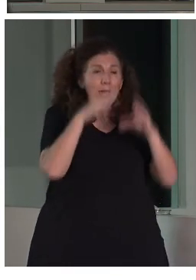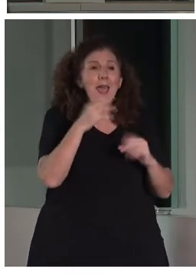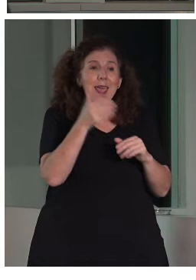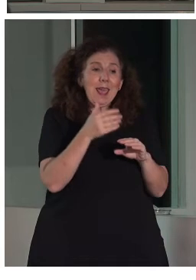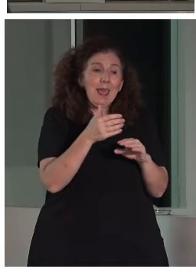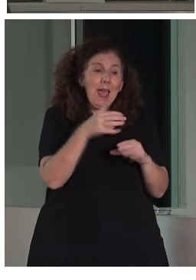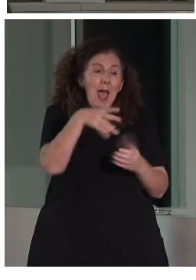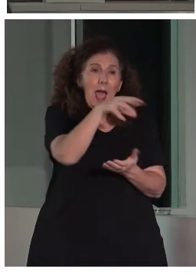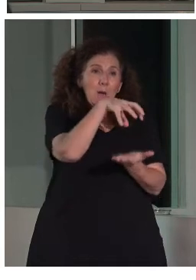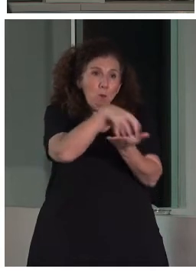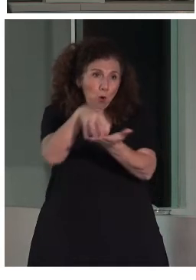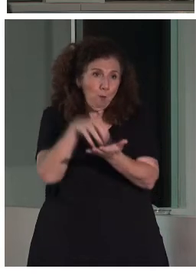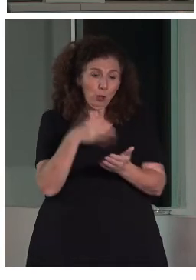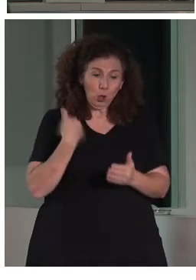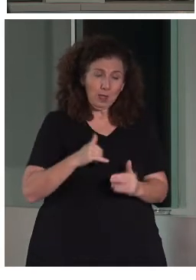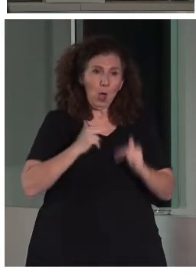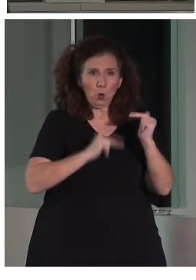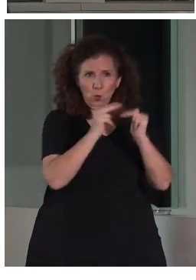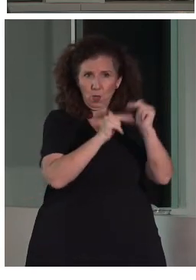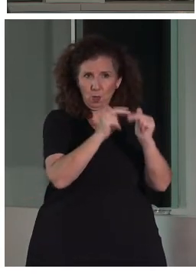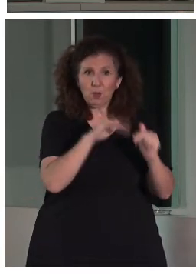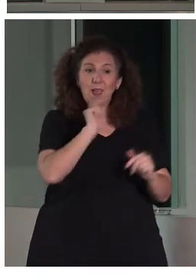en las páginas web.